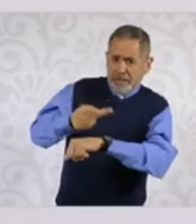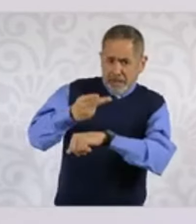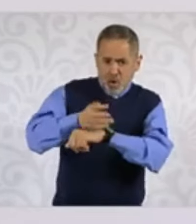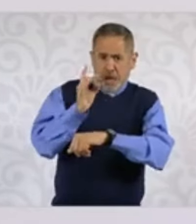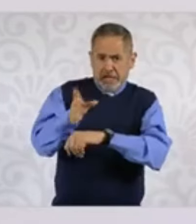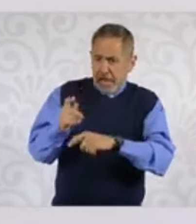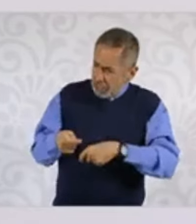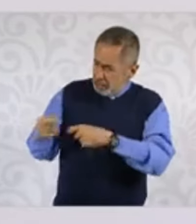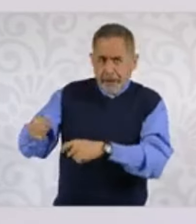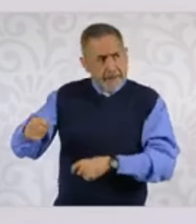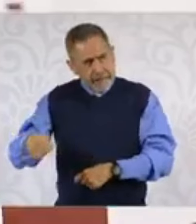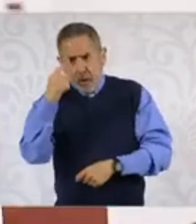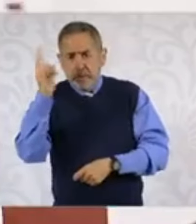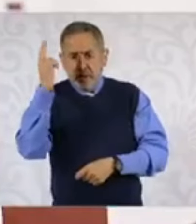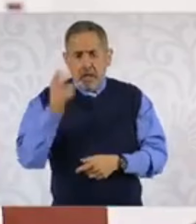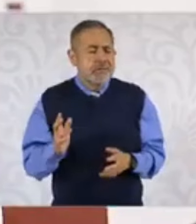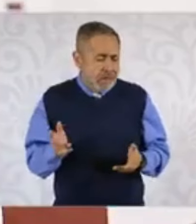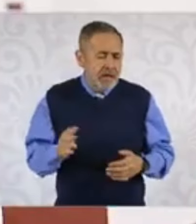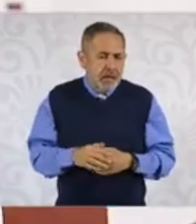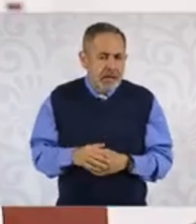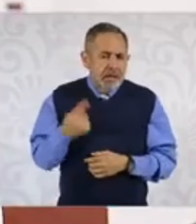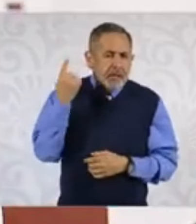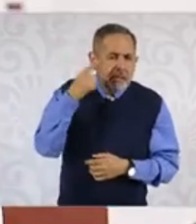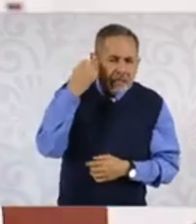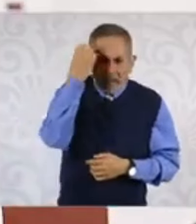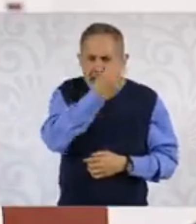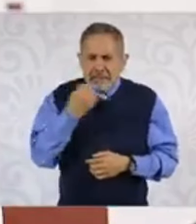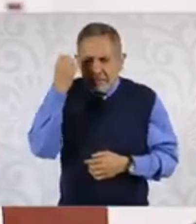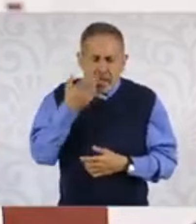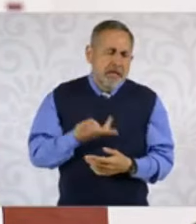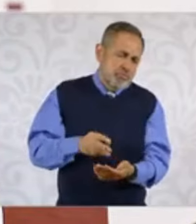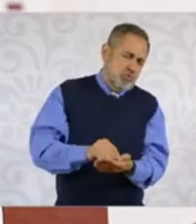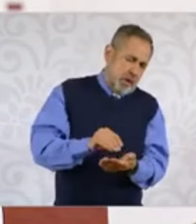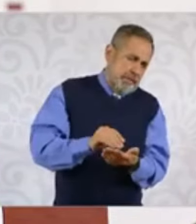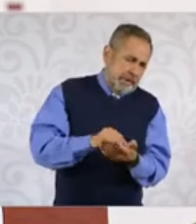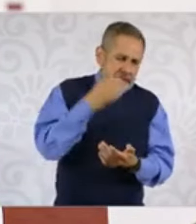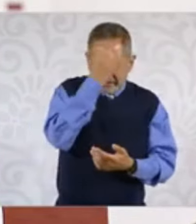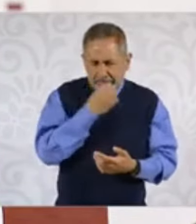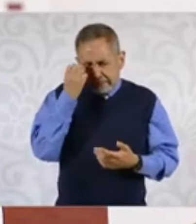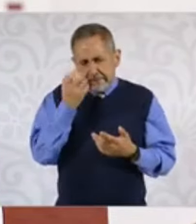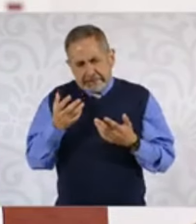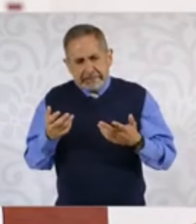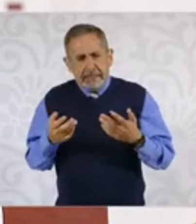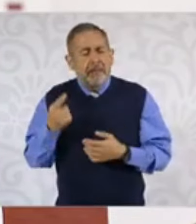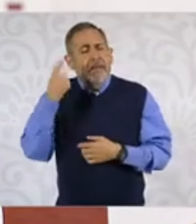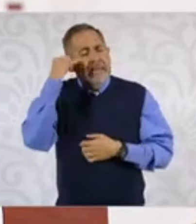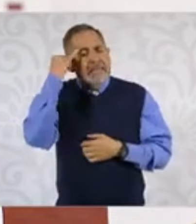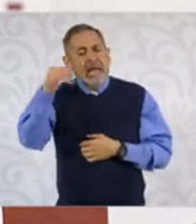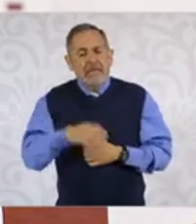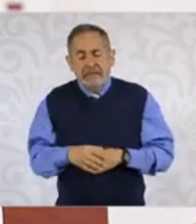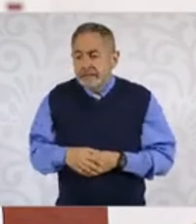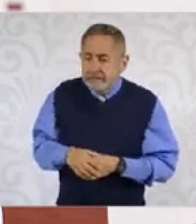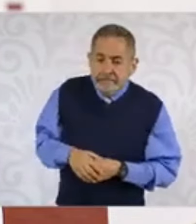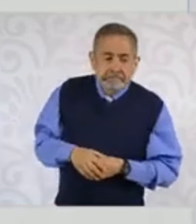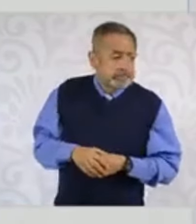de octubre inician los depósitos para todas y todos aquellos que estén dentro de